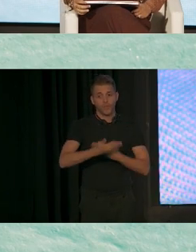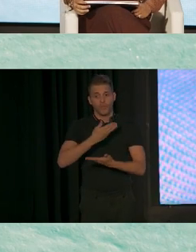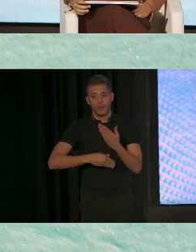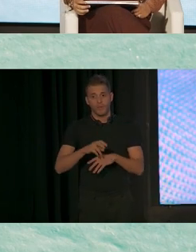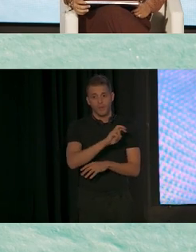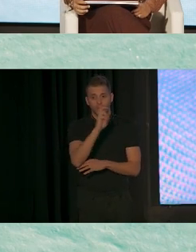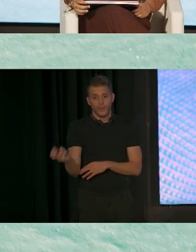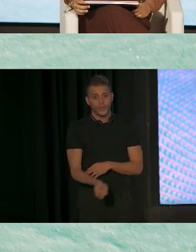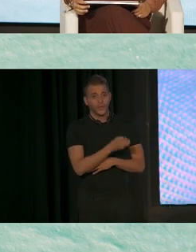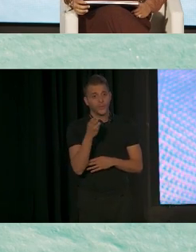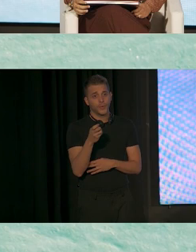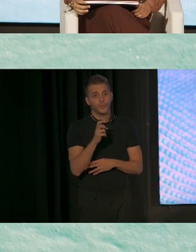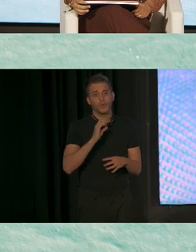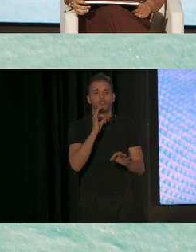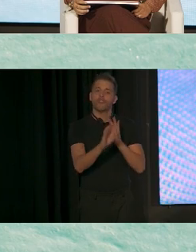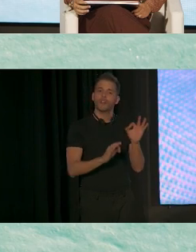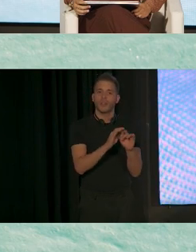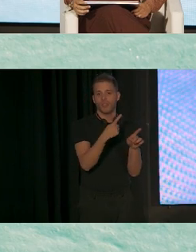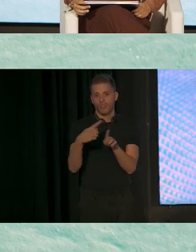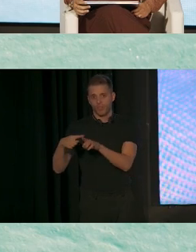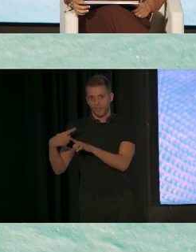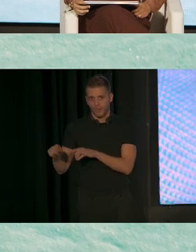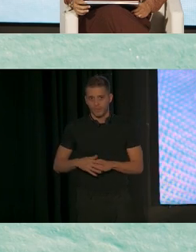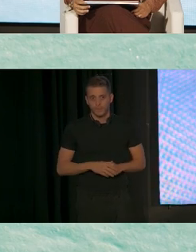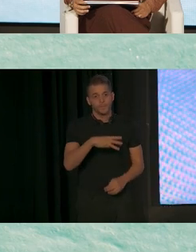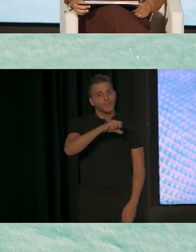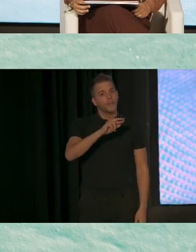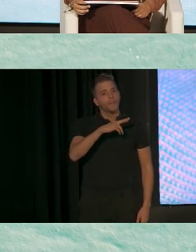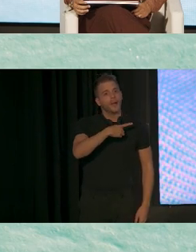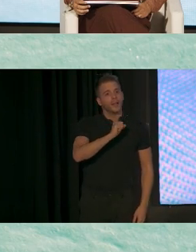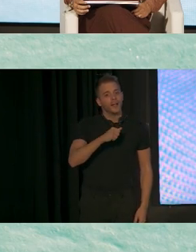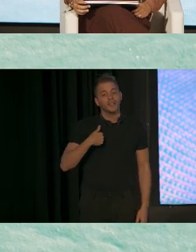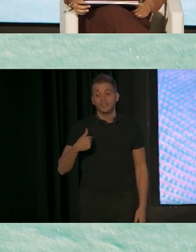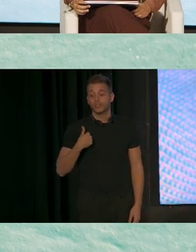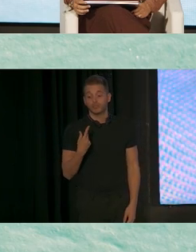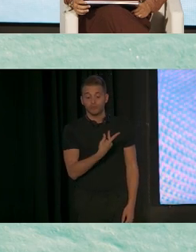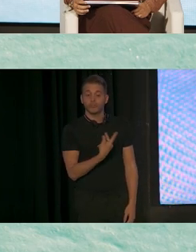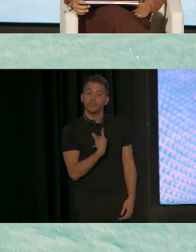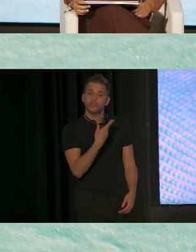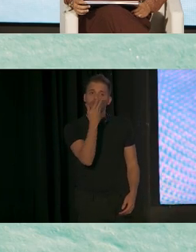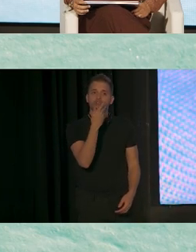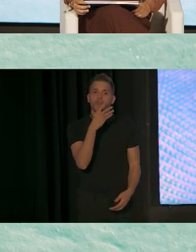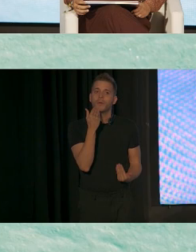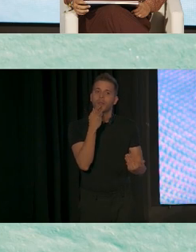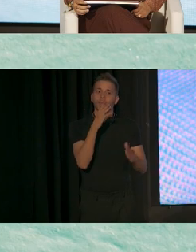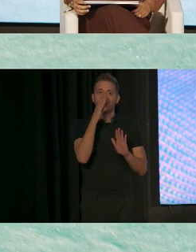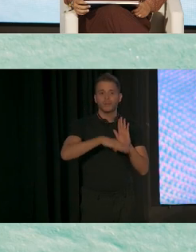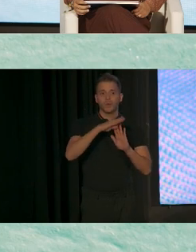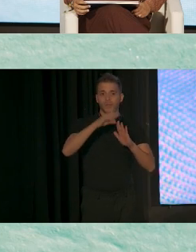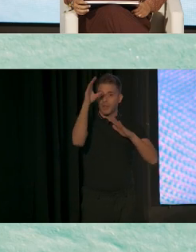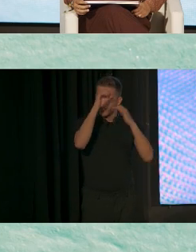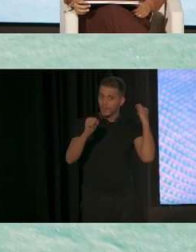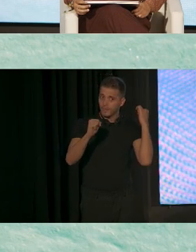con diferentes organizaciones. Marga y yo nos conocemos a través del programa de embajadores de